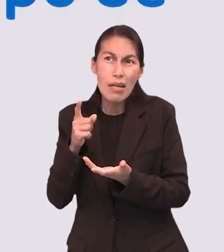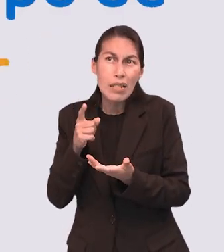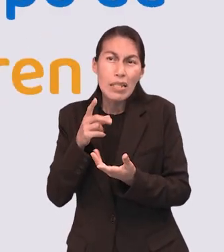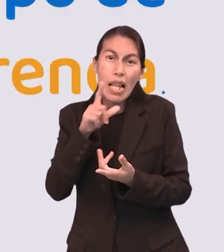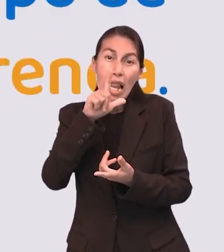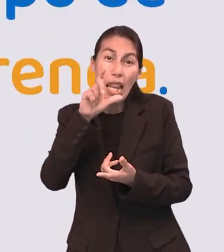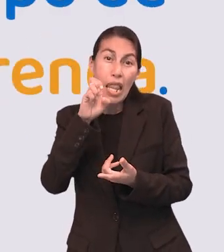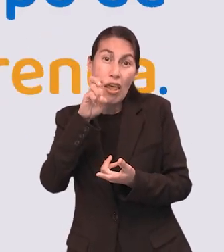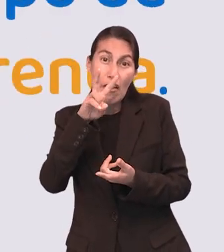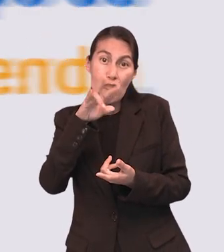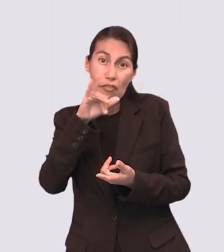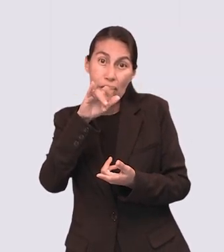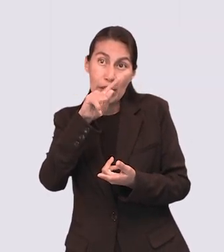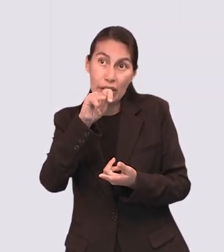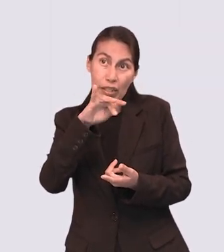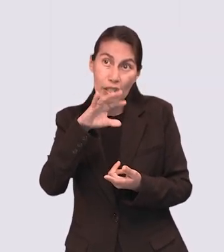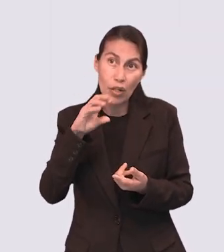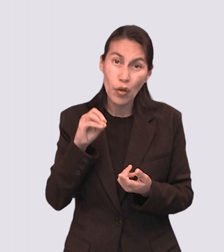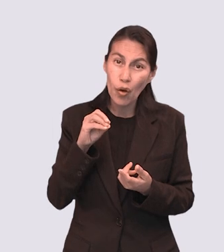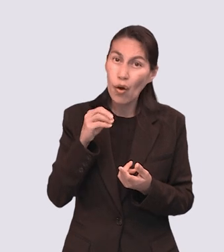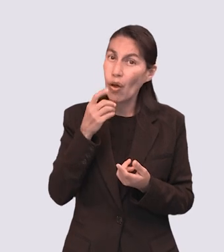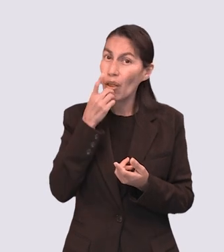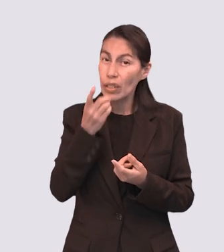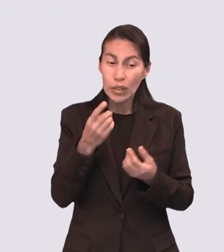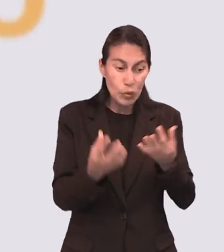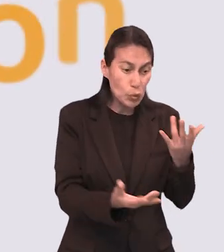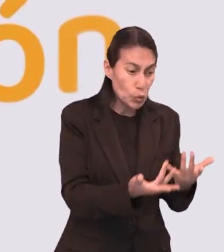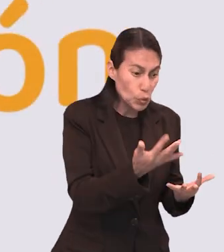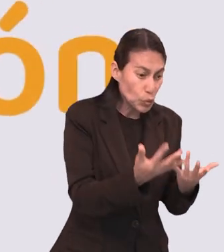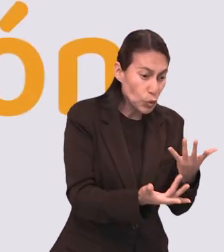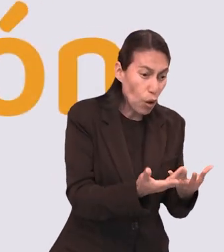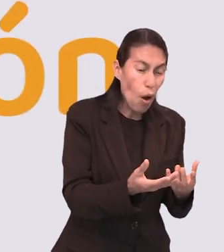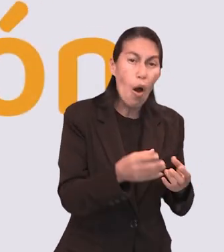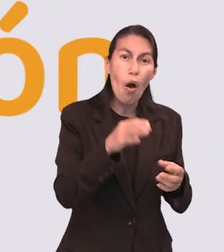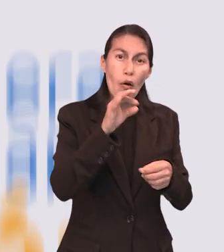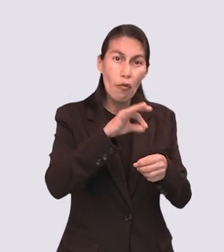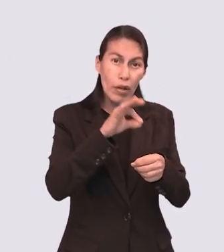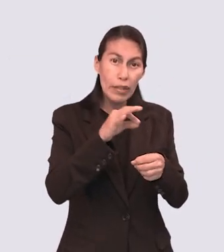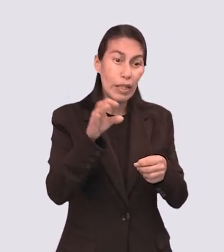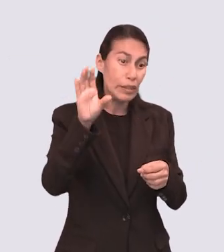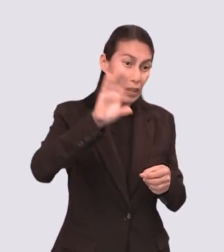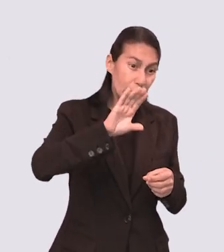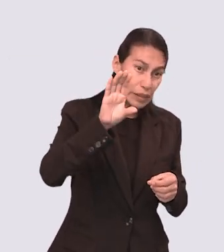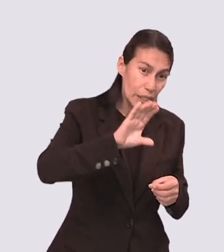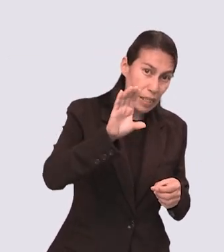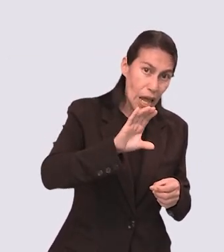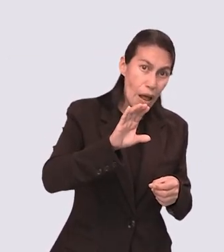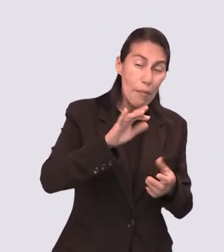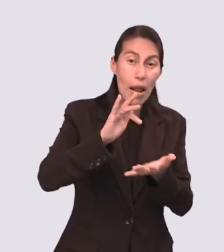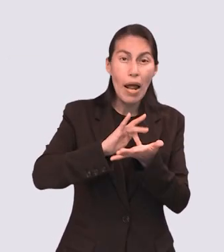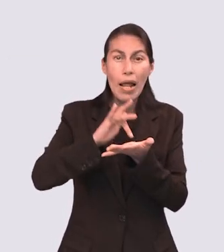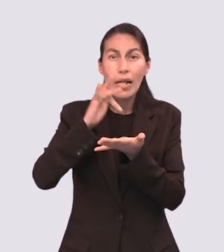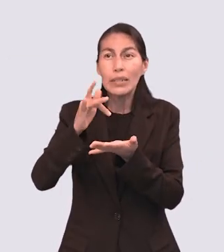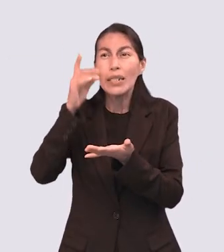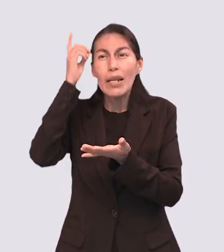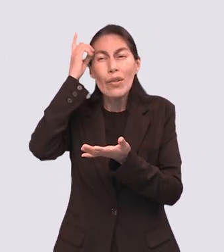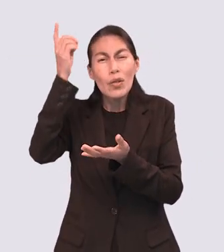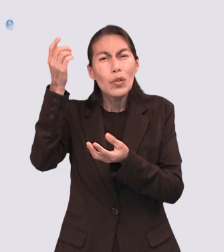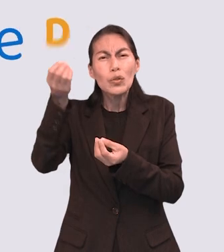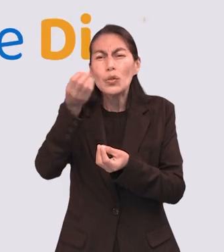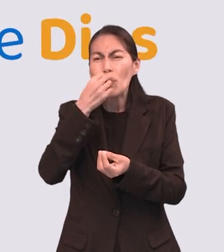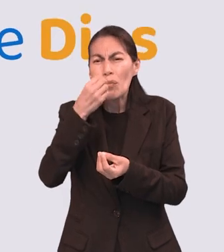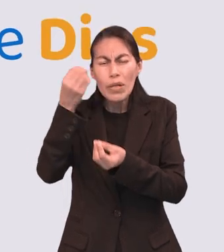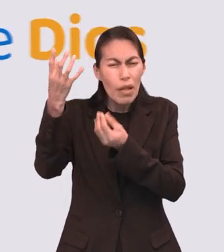un tipo de ofrenda. Levítico enumera holocaustos para expiación, ofrendas de cereal en agradecimiento por la